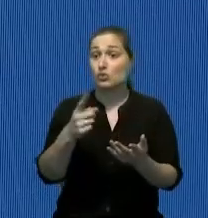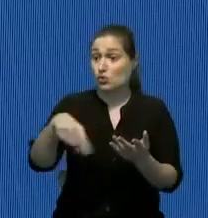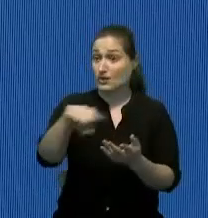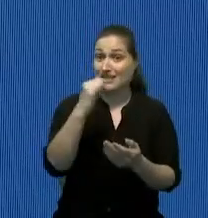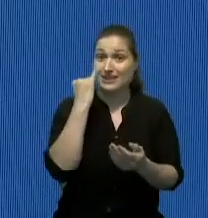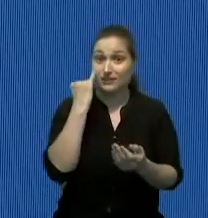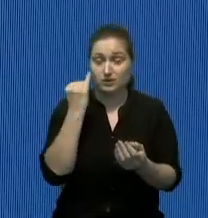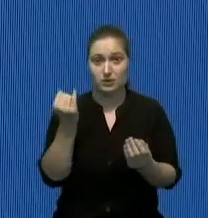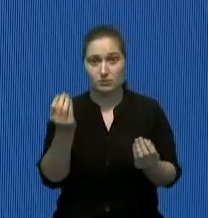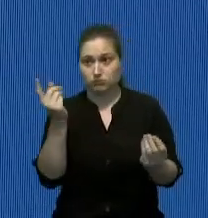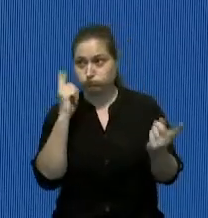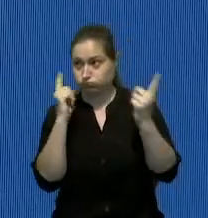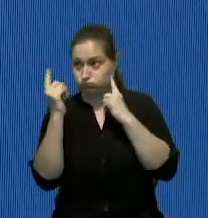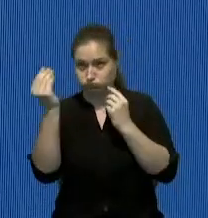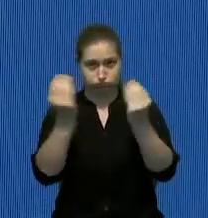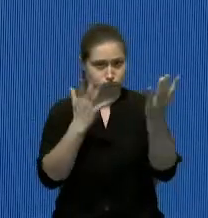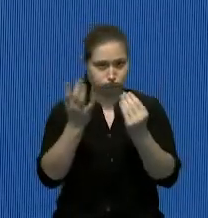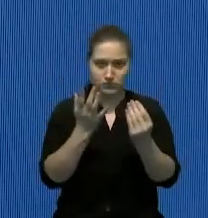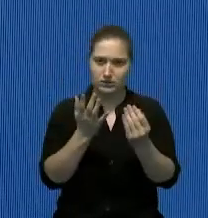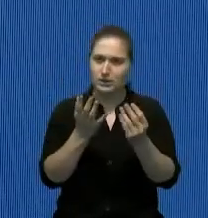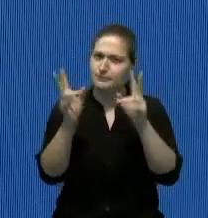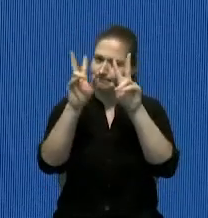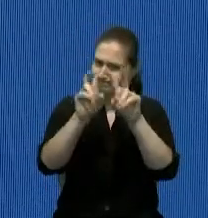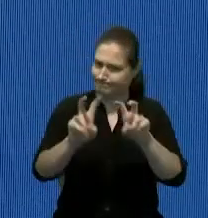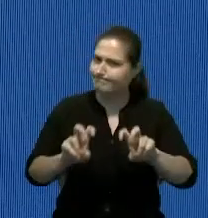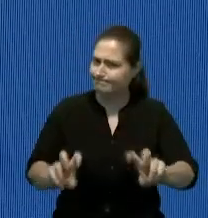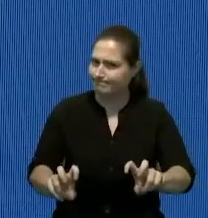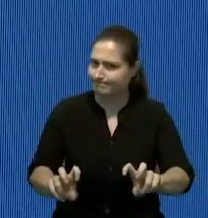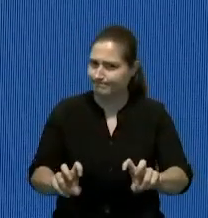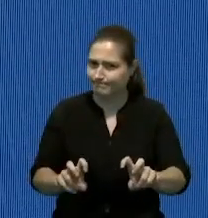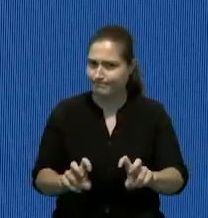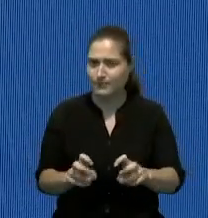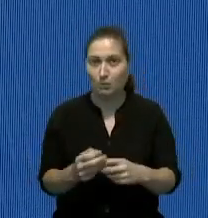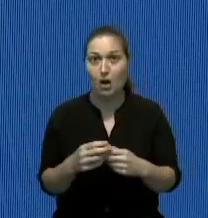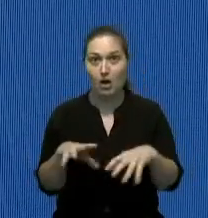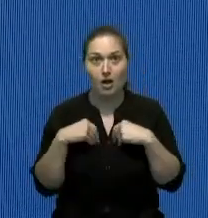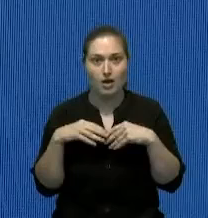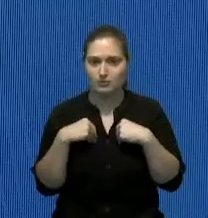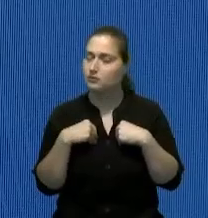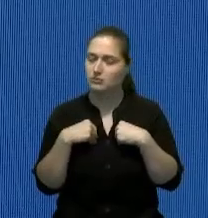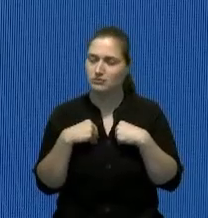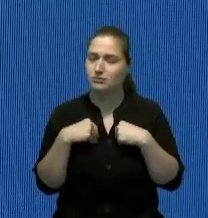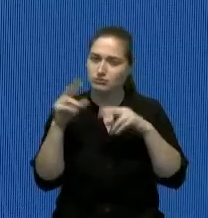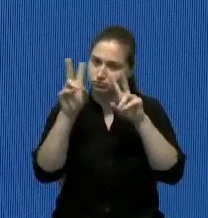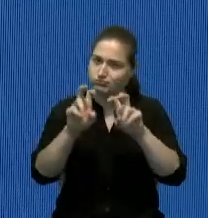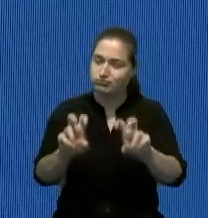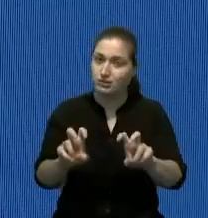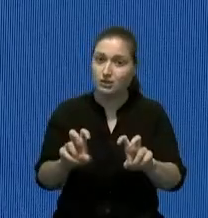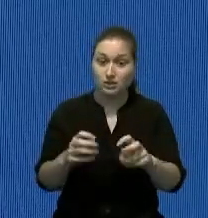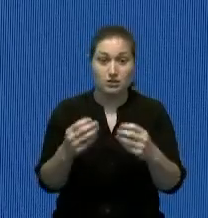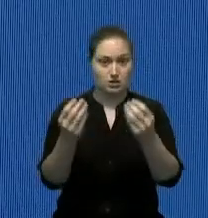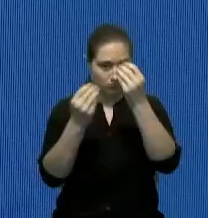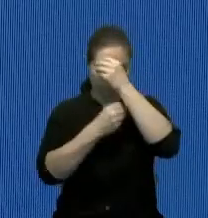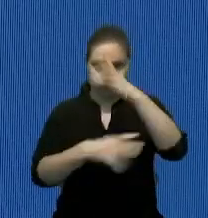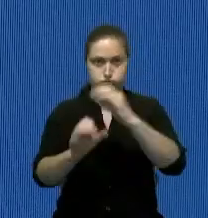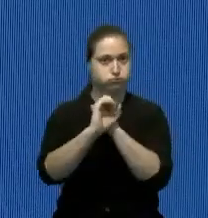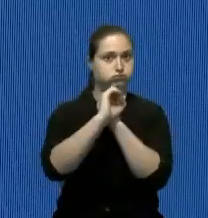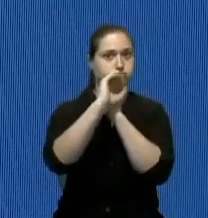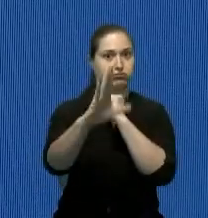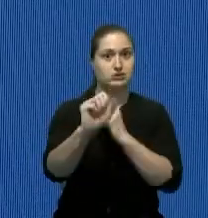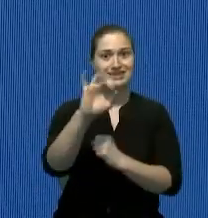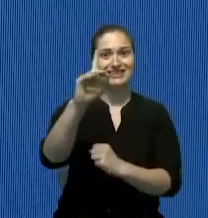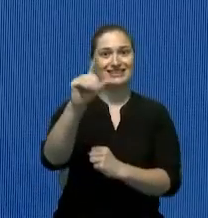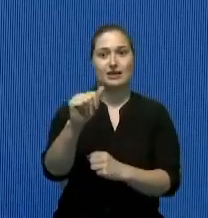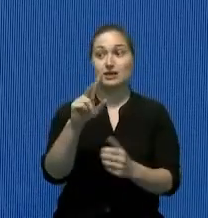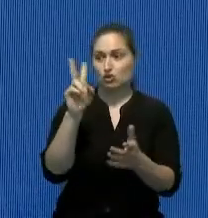tener que revisarlas ahí salió una información sobre un tema de VIH que por cierto era del 2019